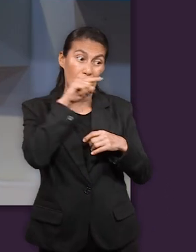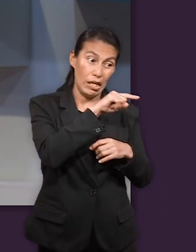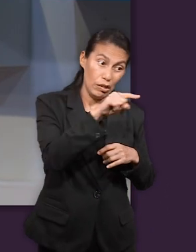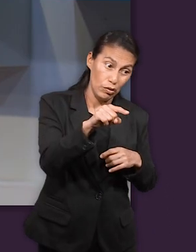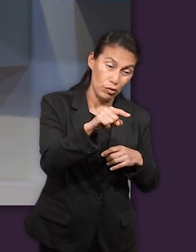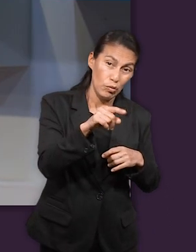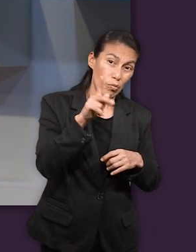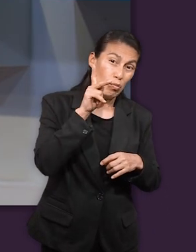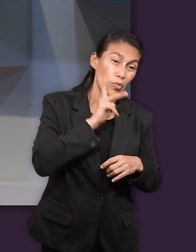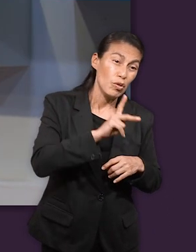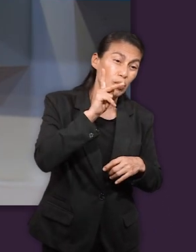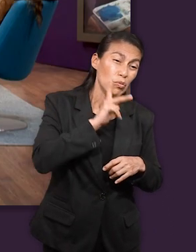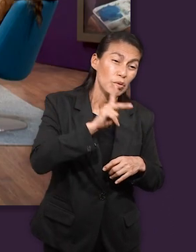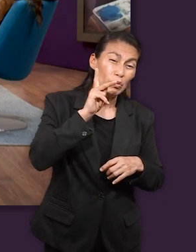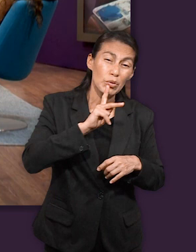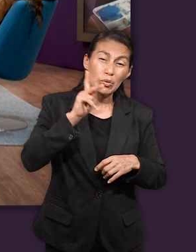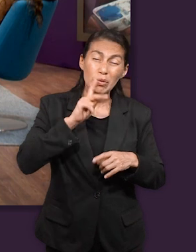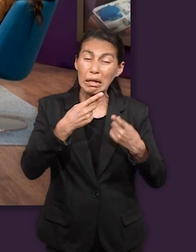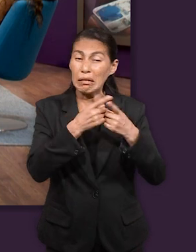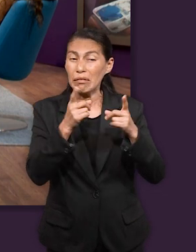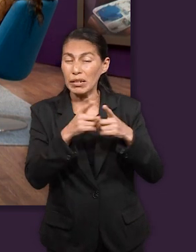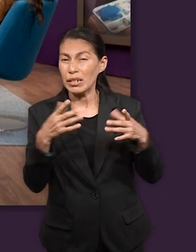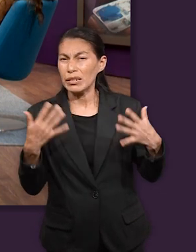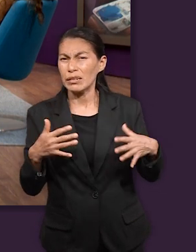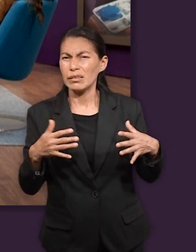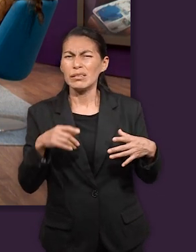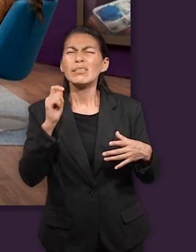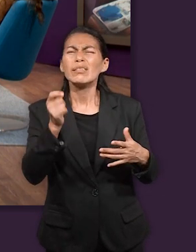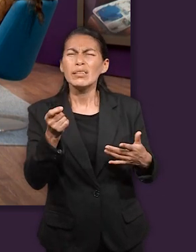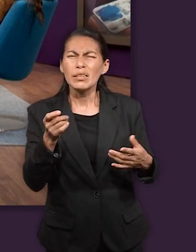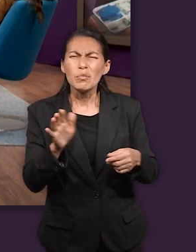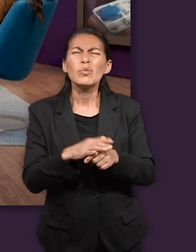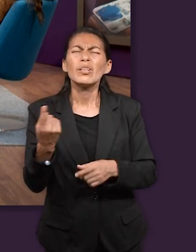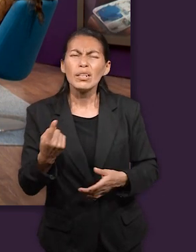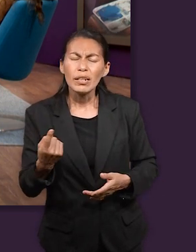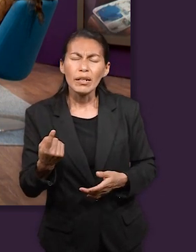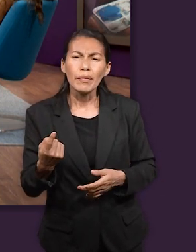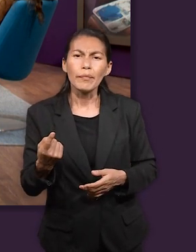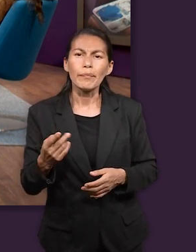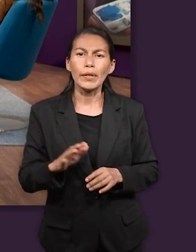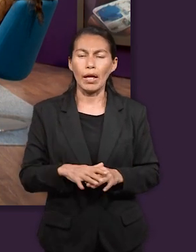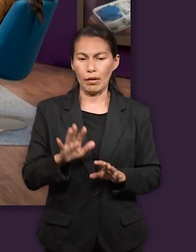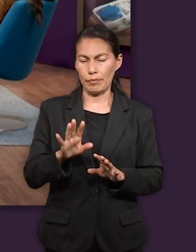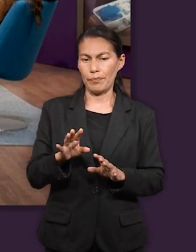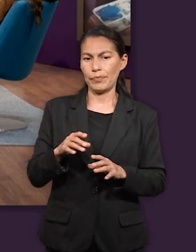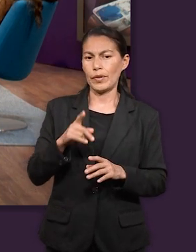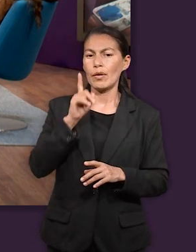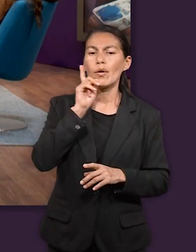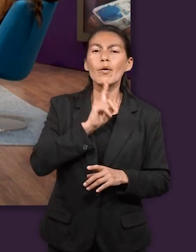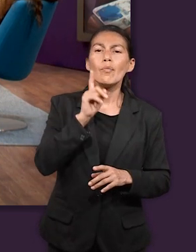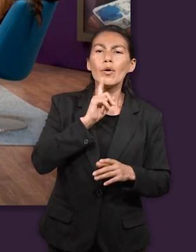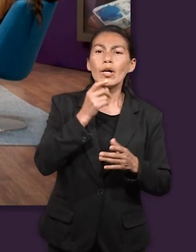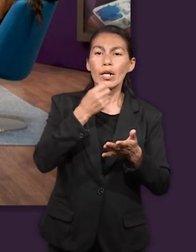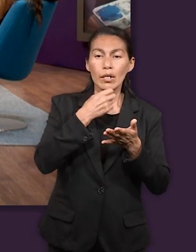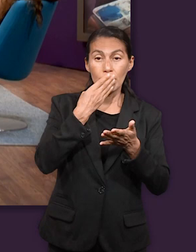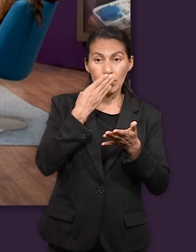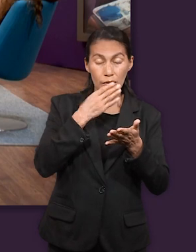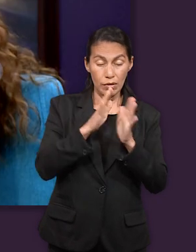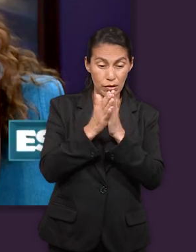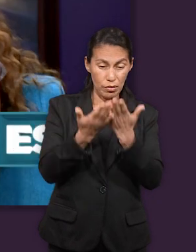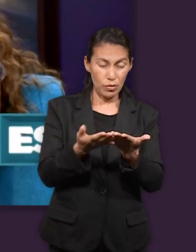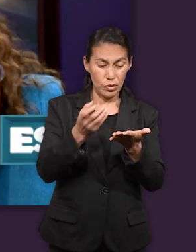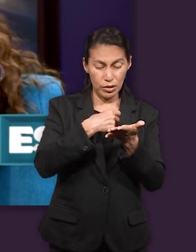puso ¿cuál era el propósito de esas pruebas? ¿qué estaba buscando José? pues menciona